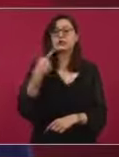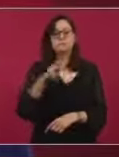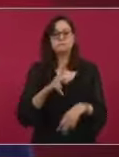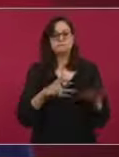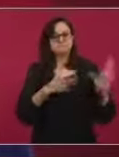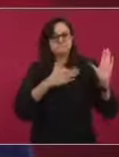caracterizado.